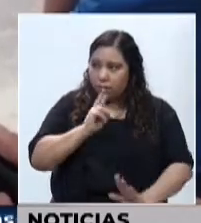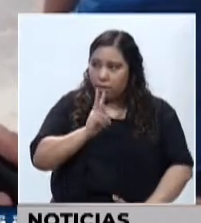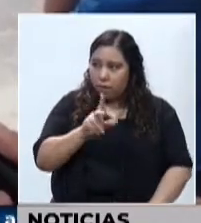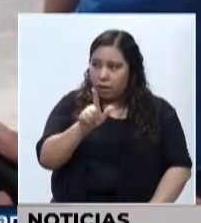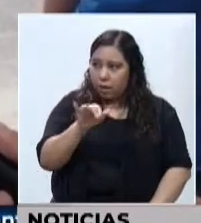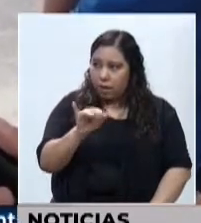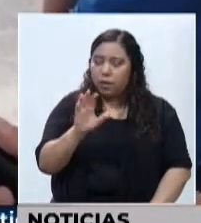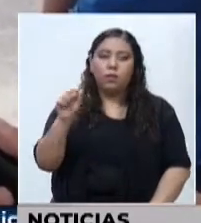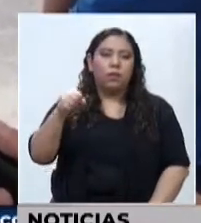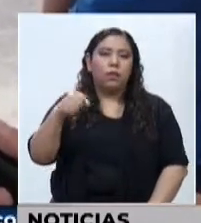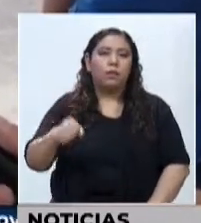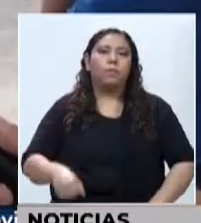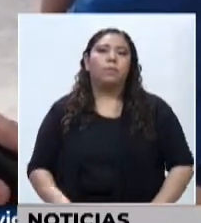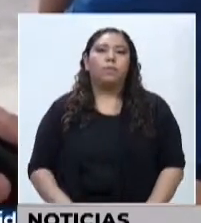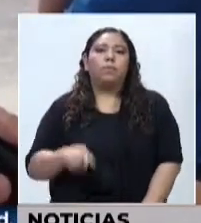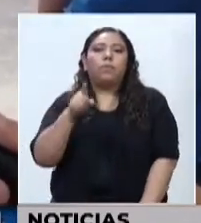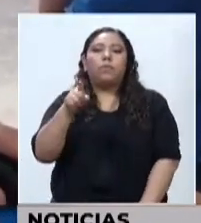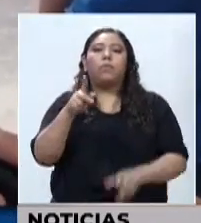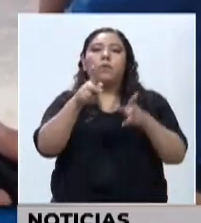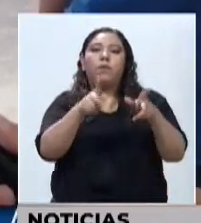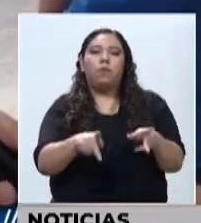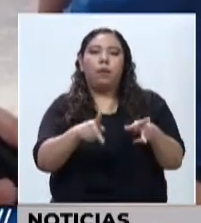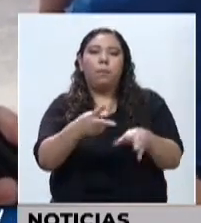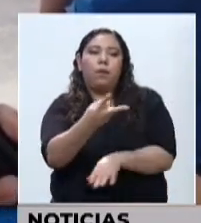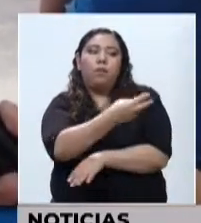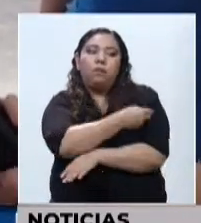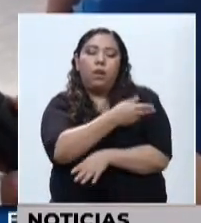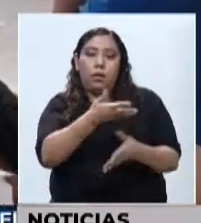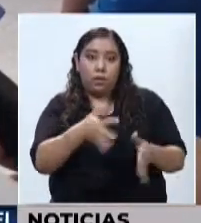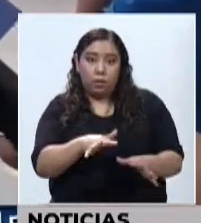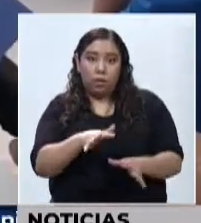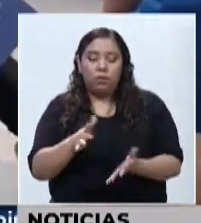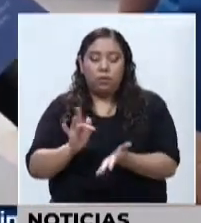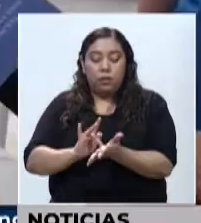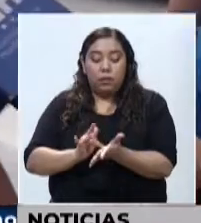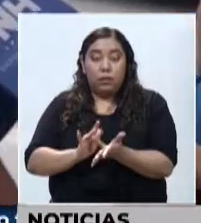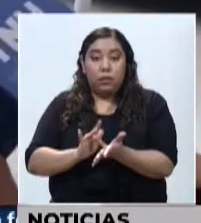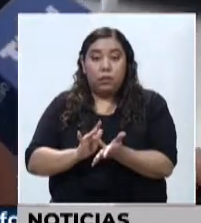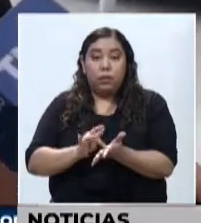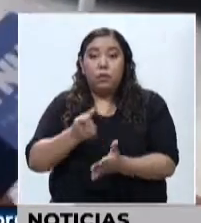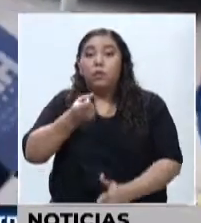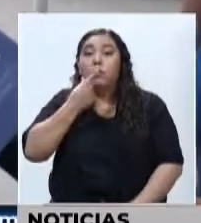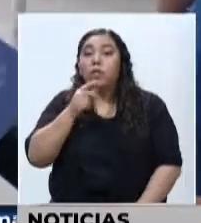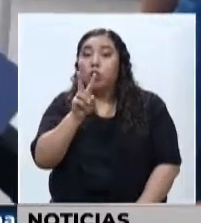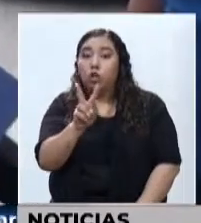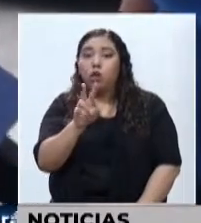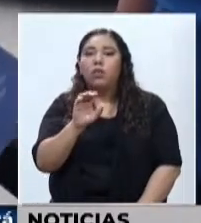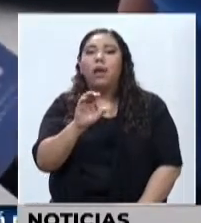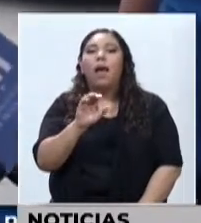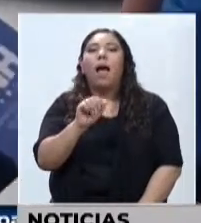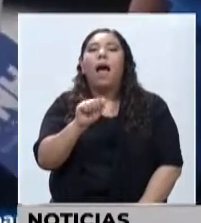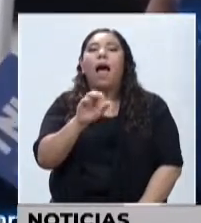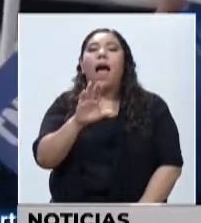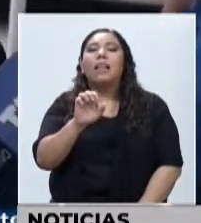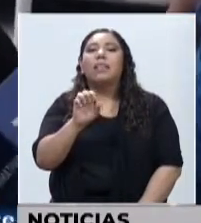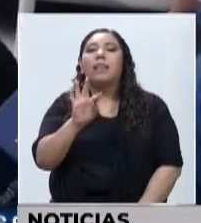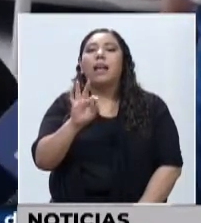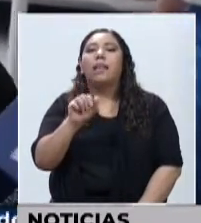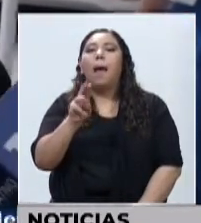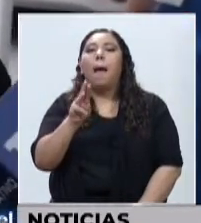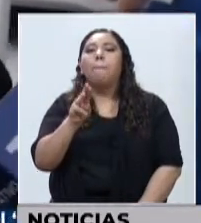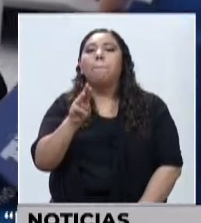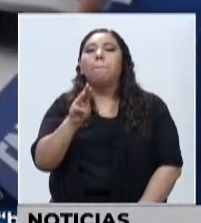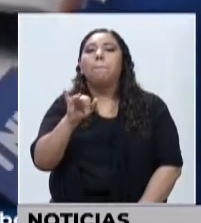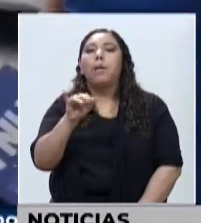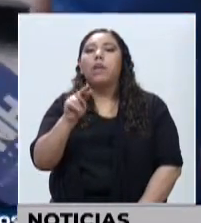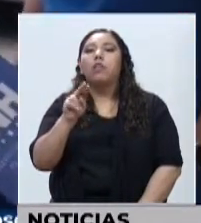colocamos la vacuna, le decimos al paciente que se tome dos acetaminofén durante seis horas por tres días, porque